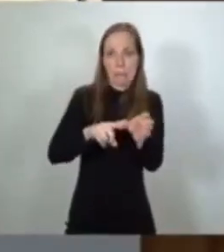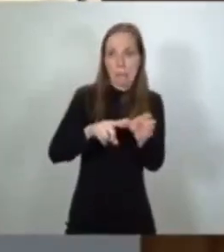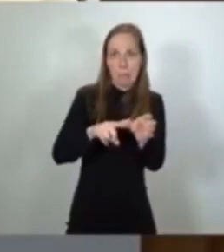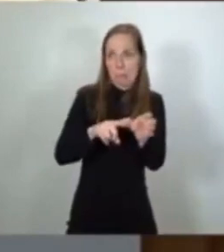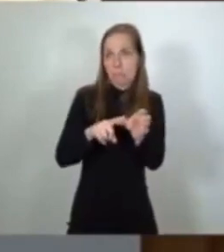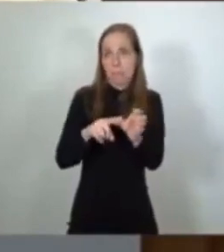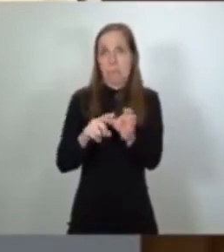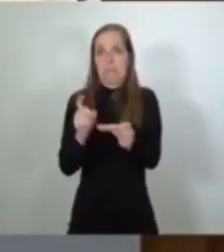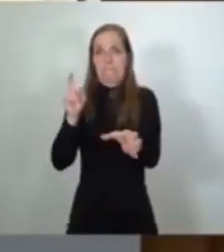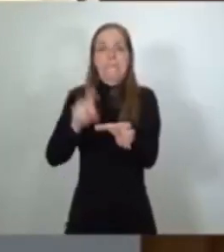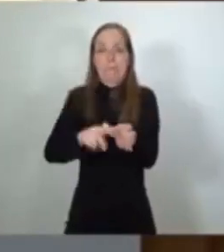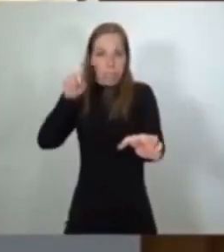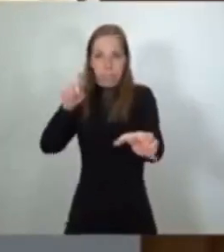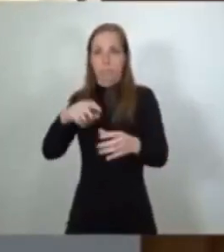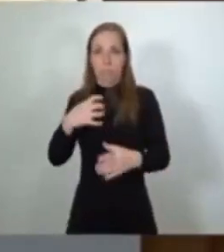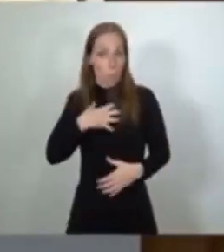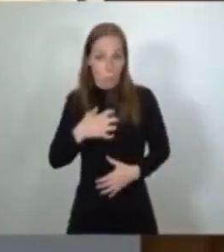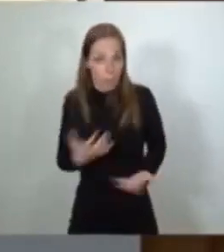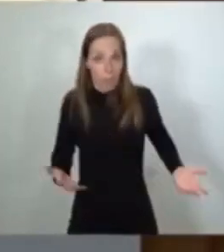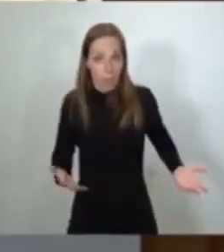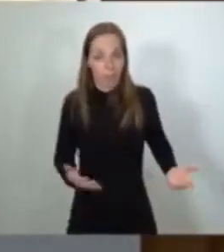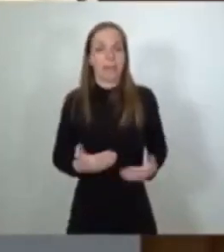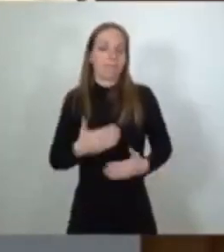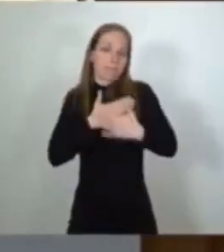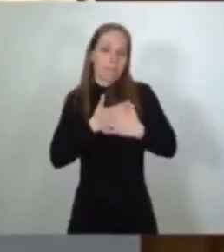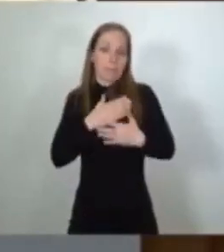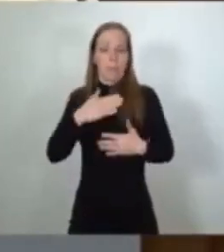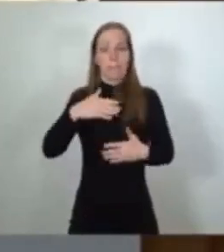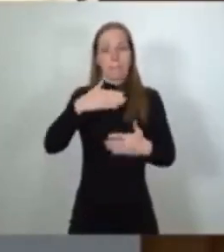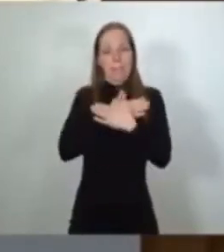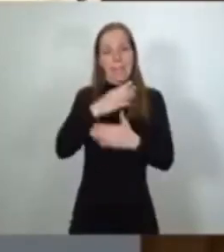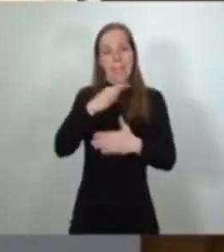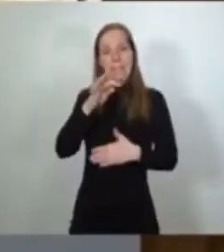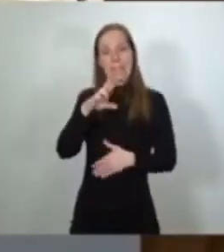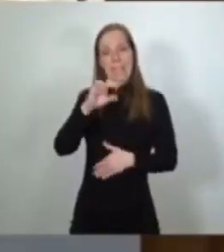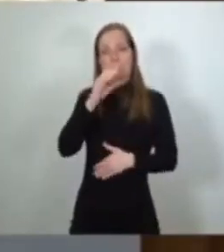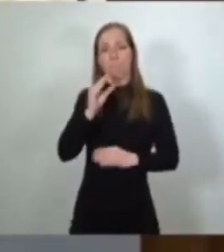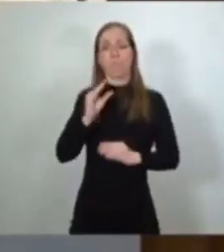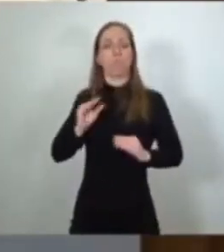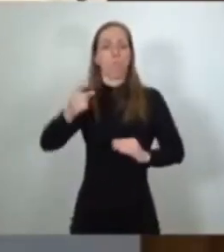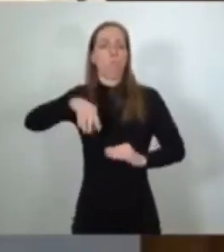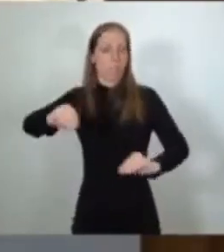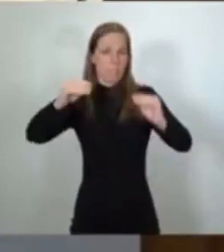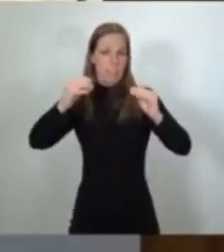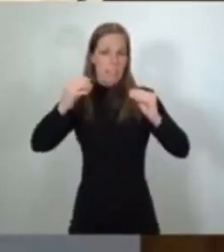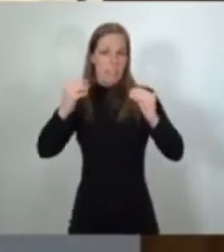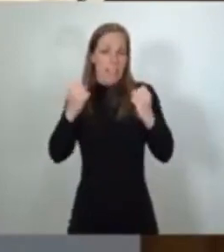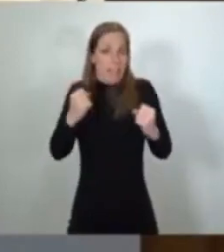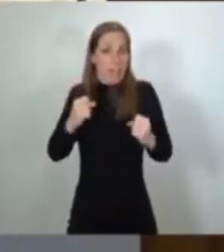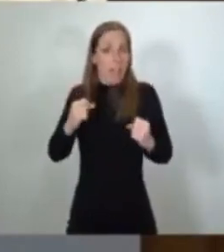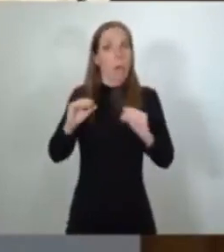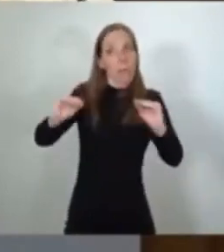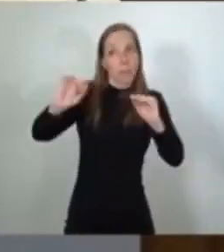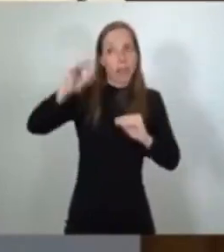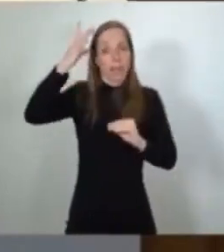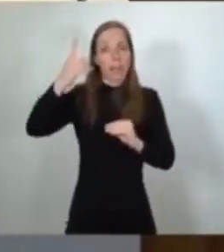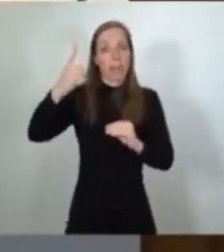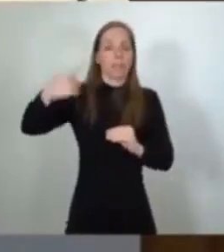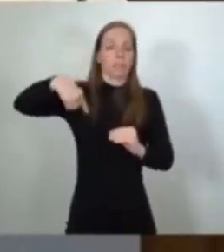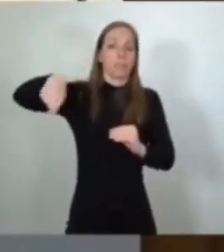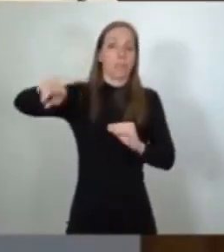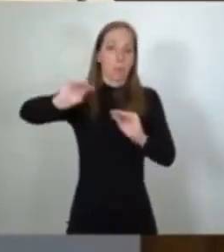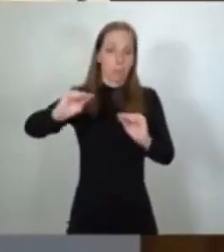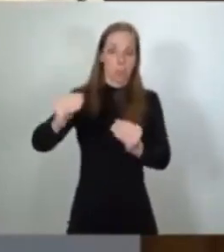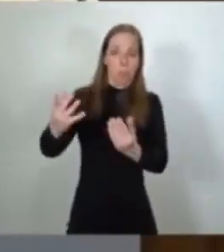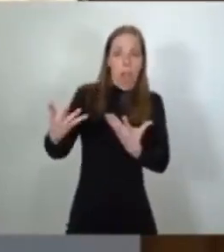María Teresa, porque os necesitamos. Necesitamos vuestra energía, vuestras ideas, vuestro acompañamiento. A